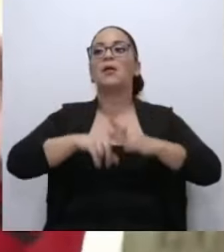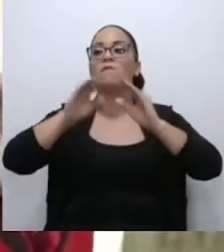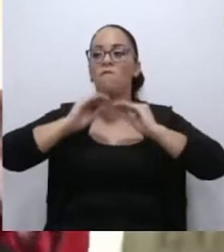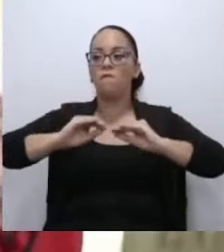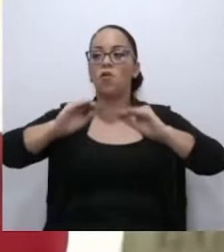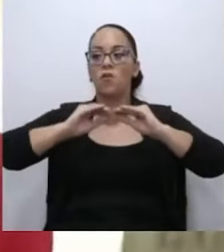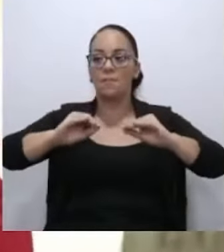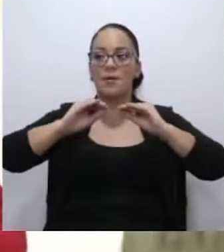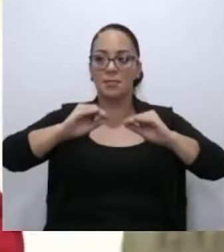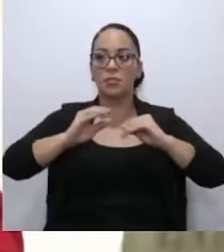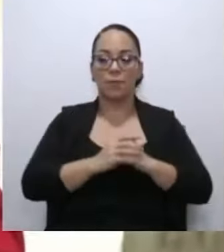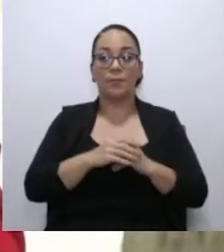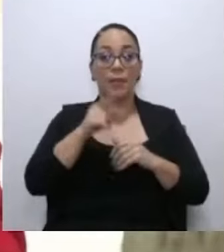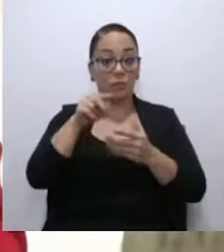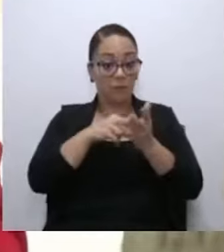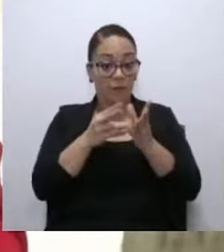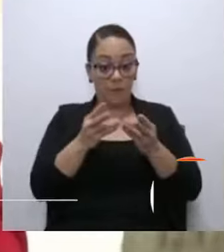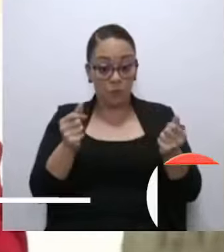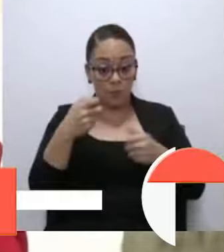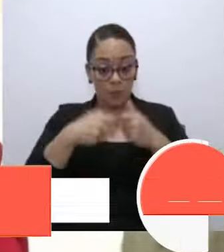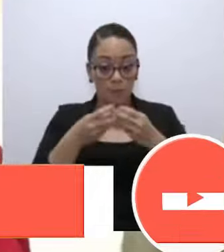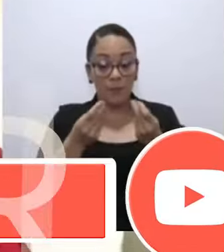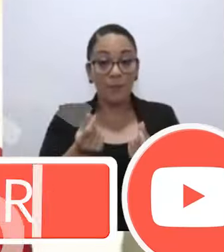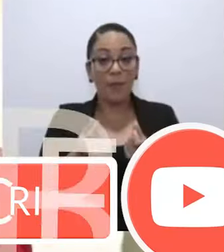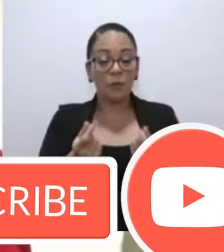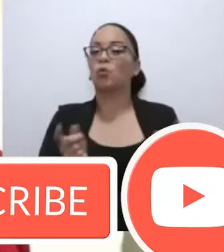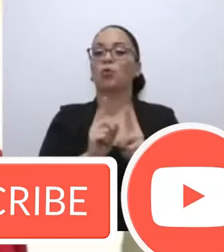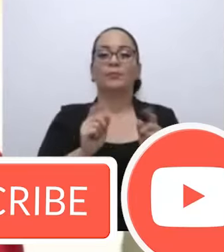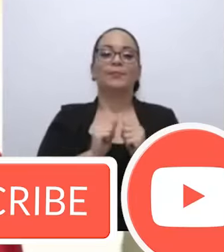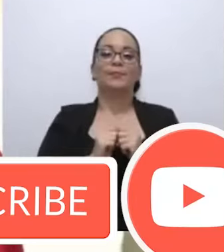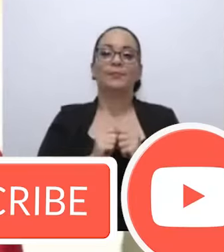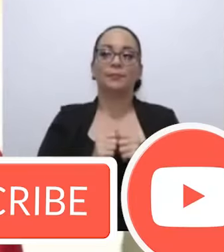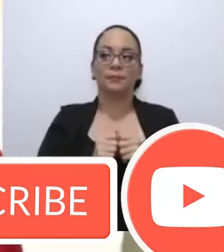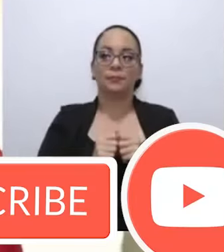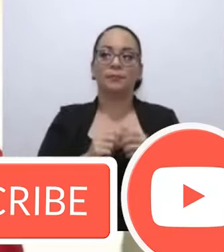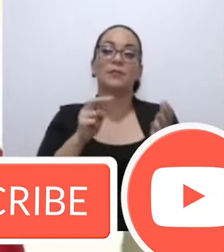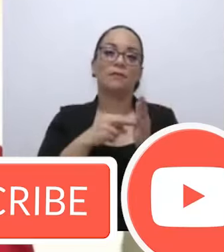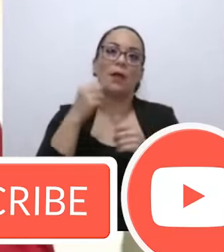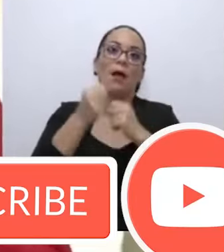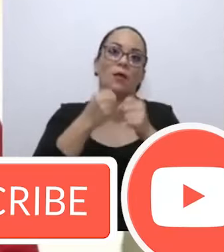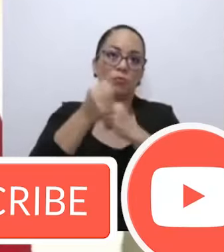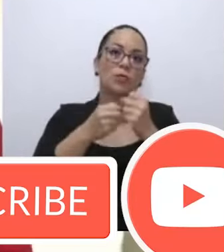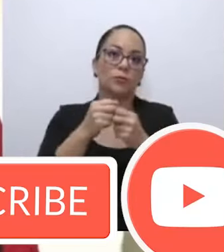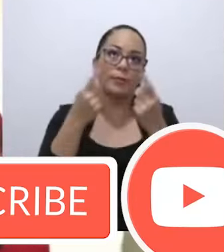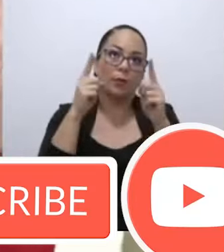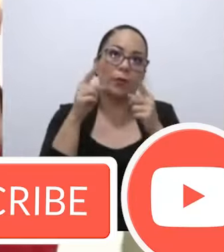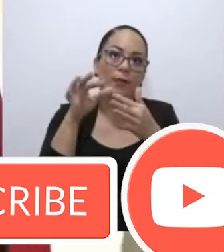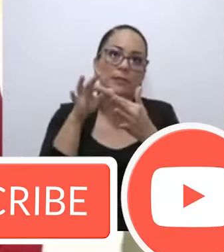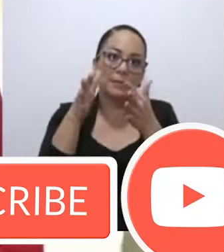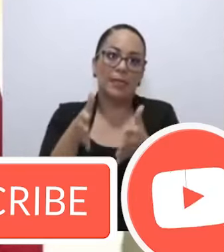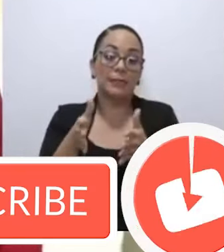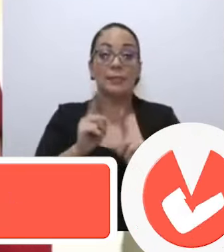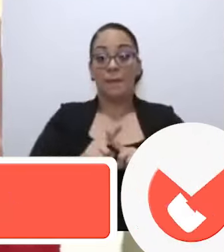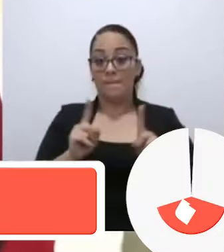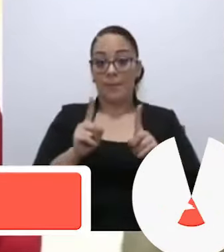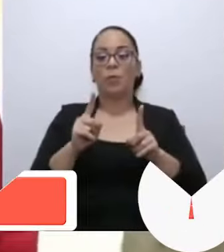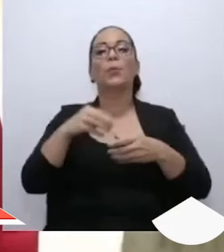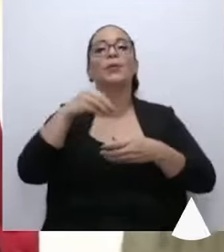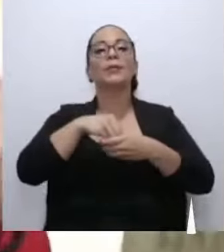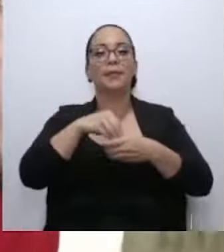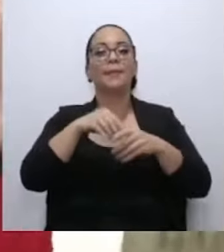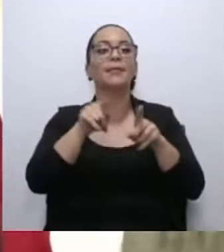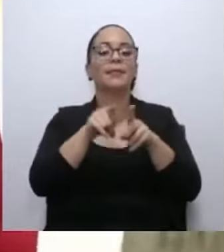no me resuelva el problema inmediato, porque eso van a ser años para llegar a eso. Pero a lo interno también estamos